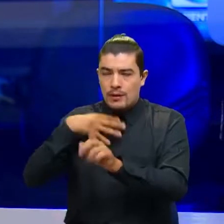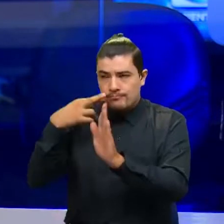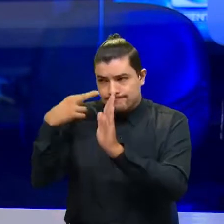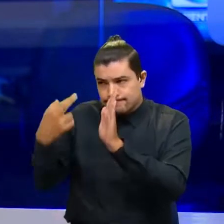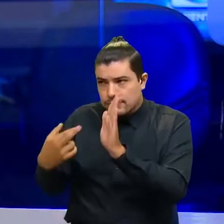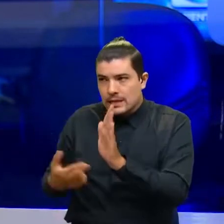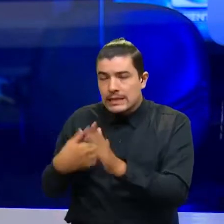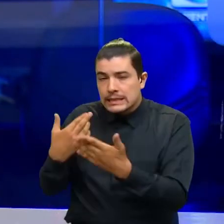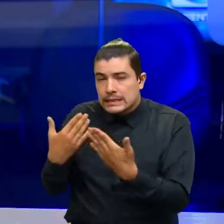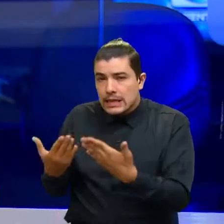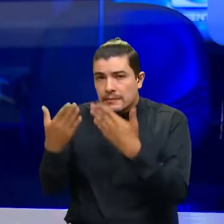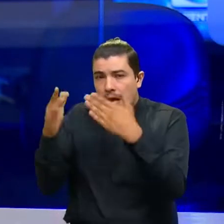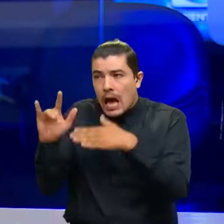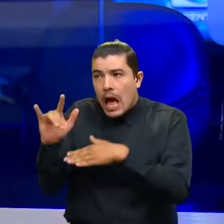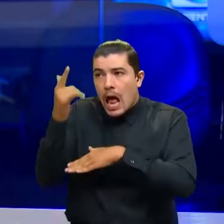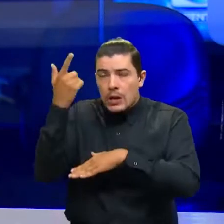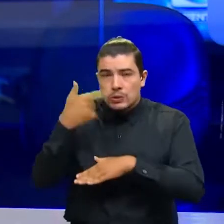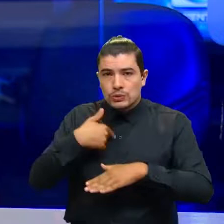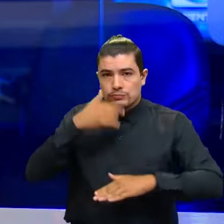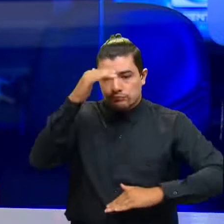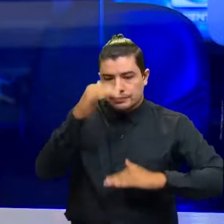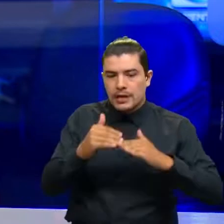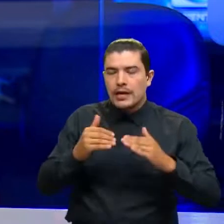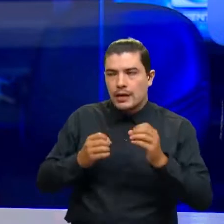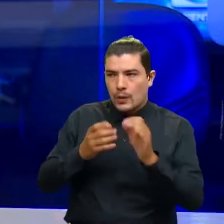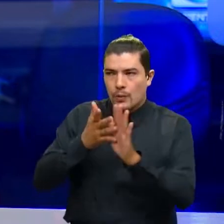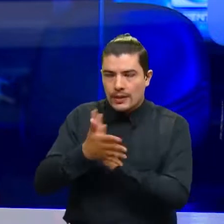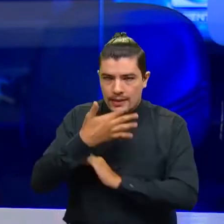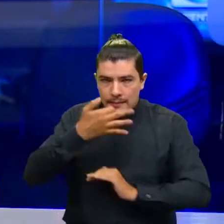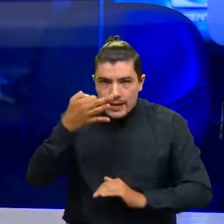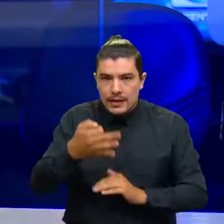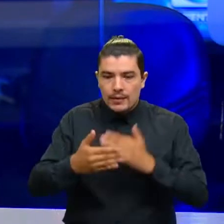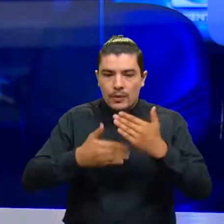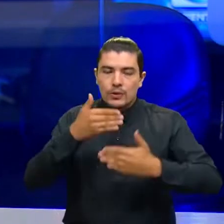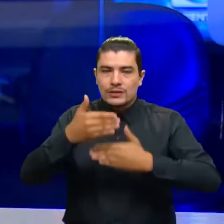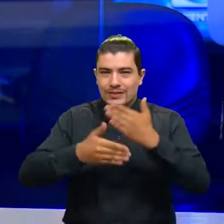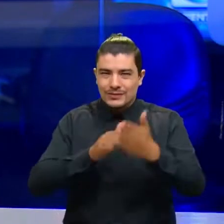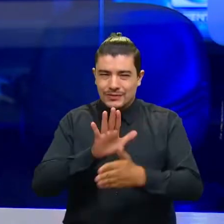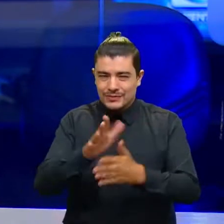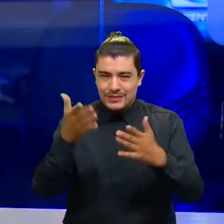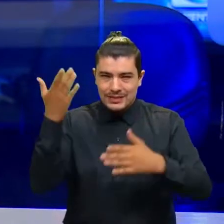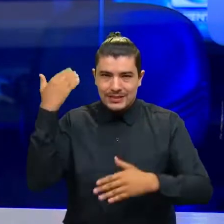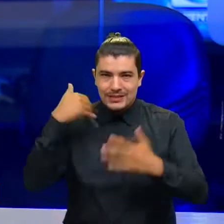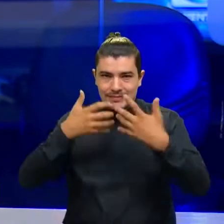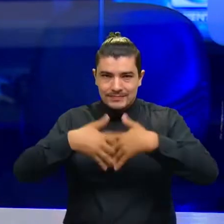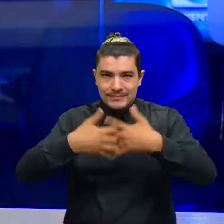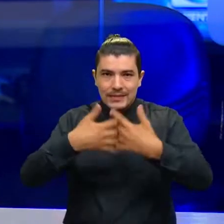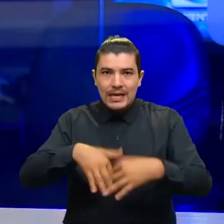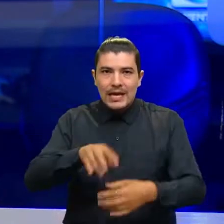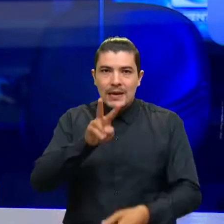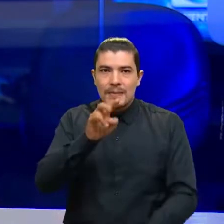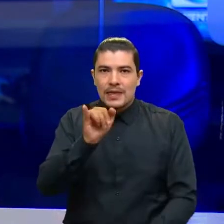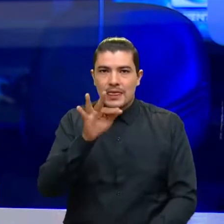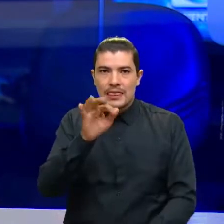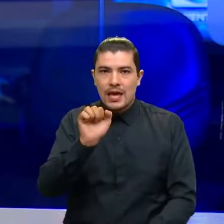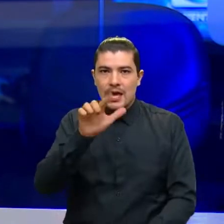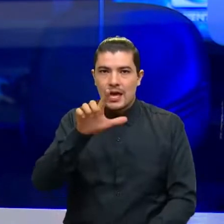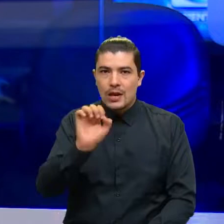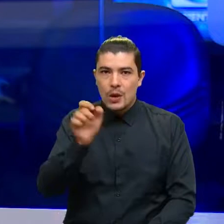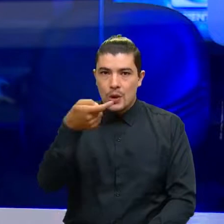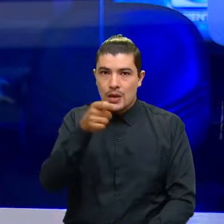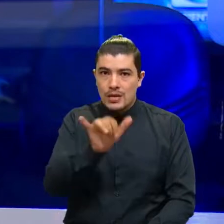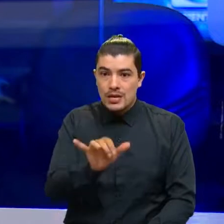una rebaja de pena y para contar las verdades del proceso de Vitalogic y que tienen en la cuerda floja al exalcalde de Bucaramanga, Rodolfo